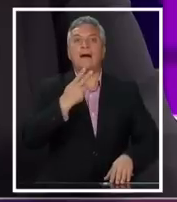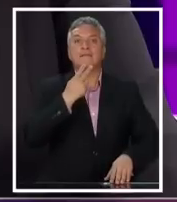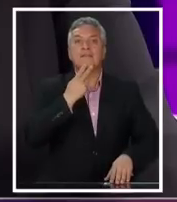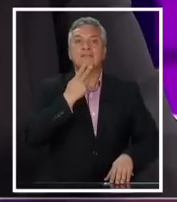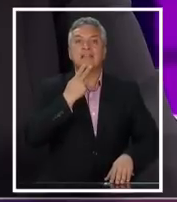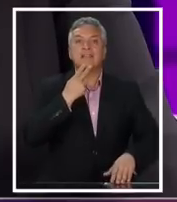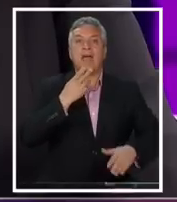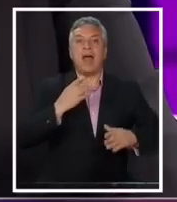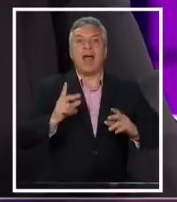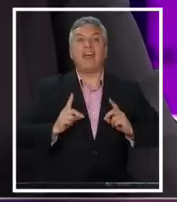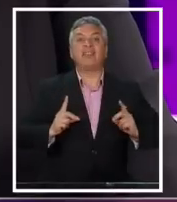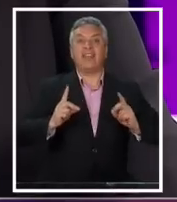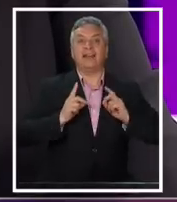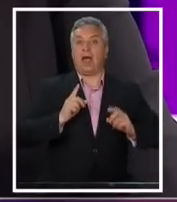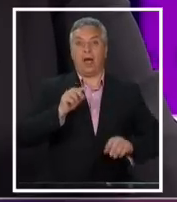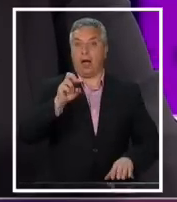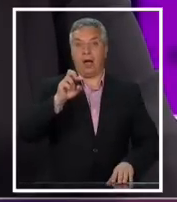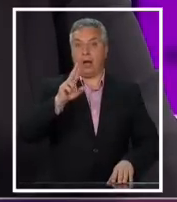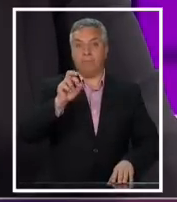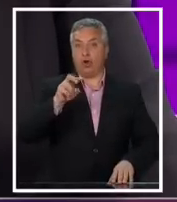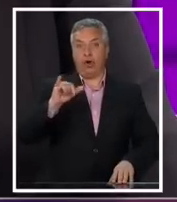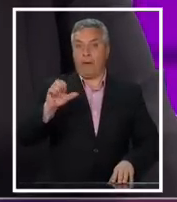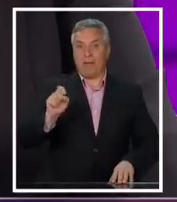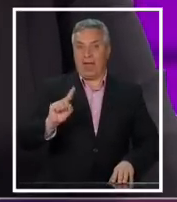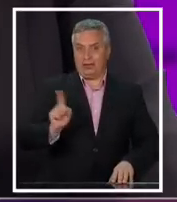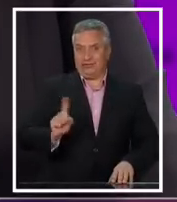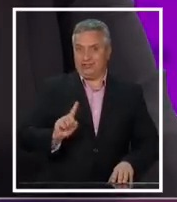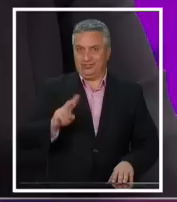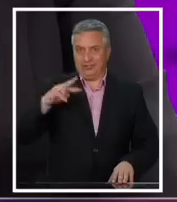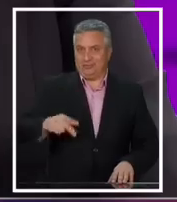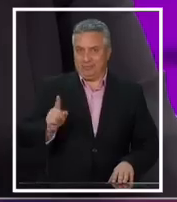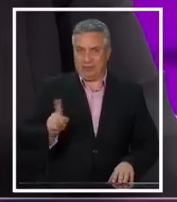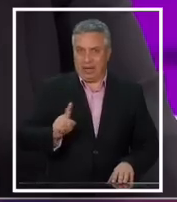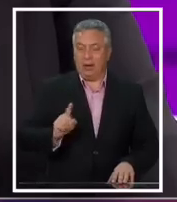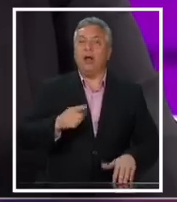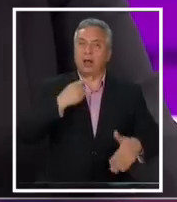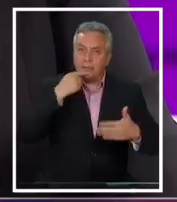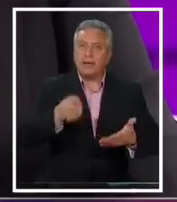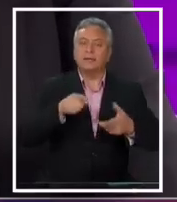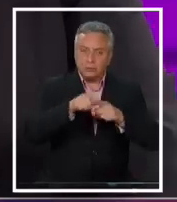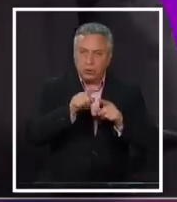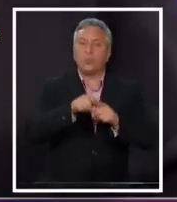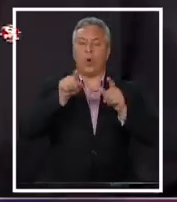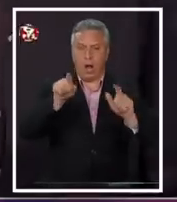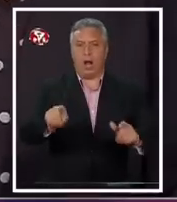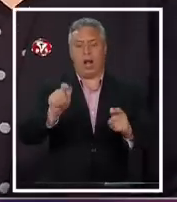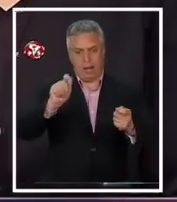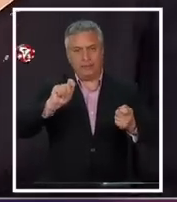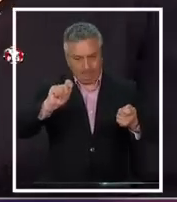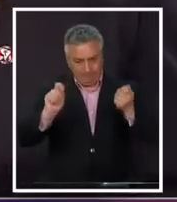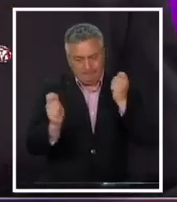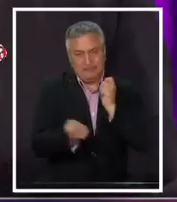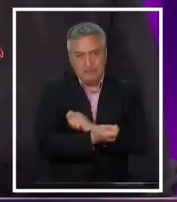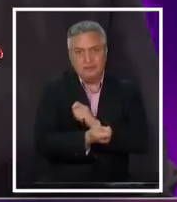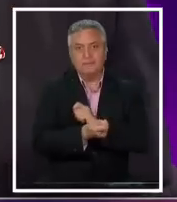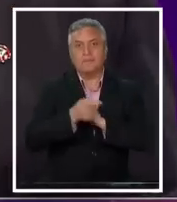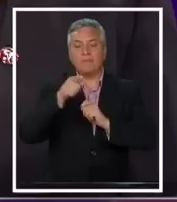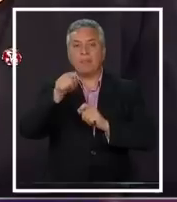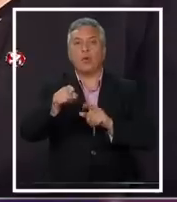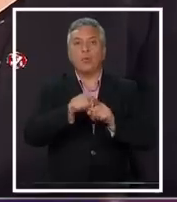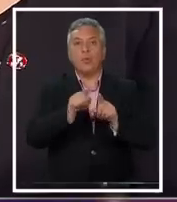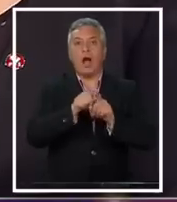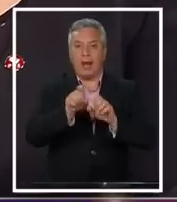no propia. Segundo, Eduardo Frei Montalva propuso y transformó la educación en nuestro país estableciendo la educación